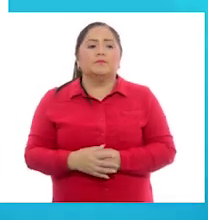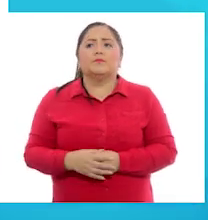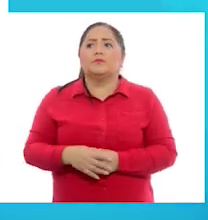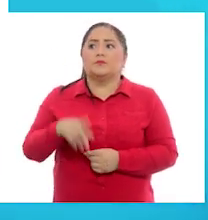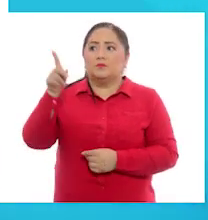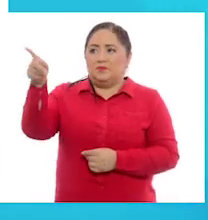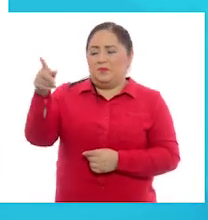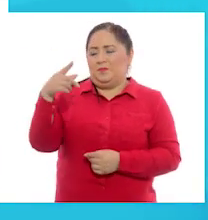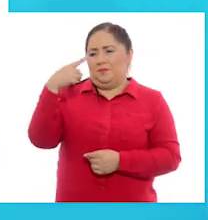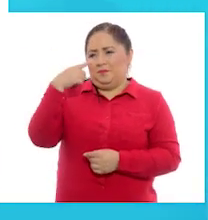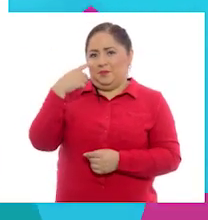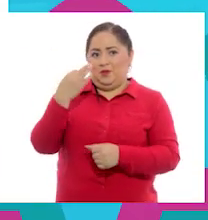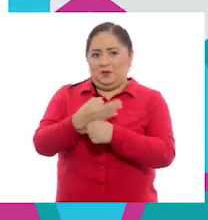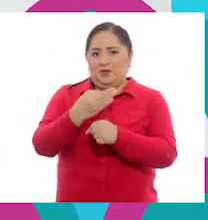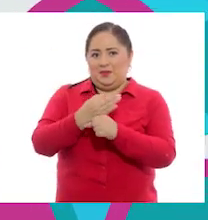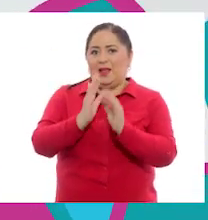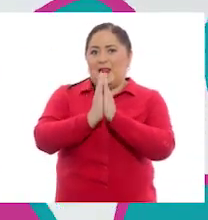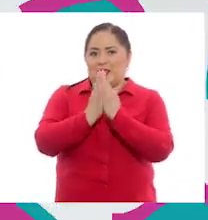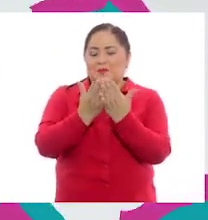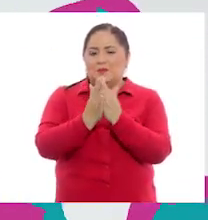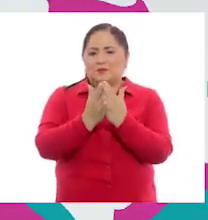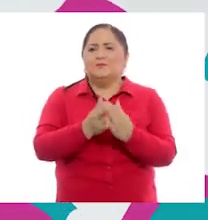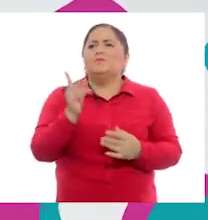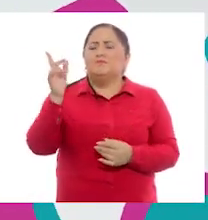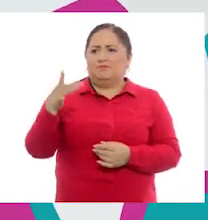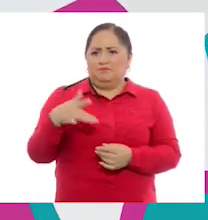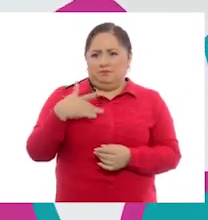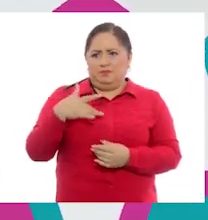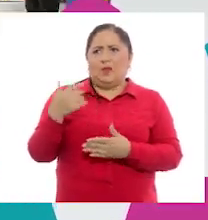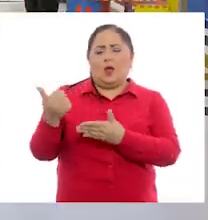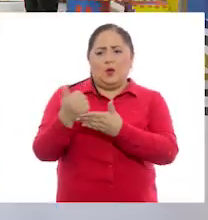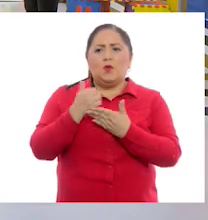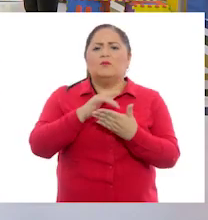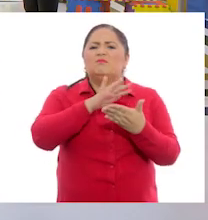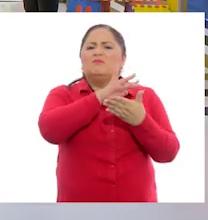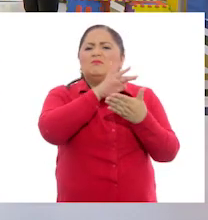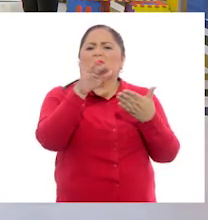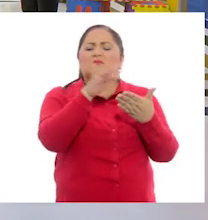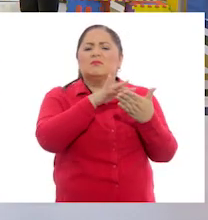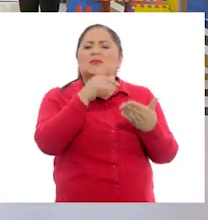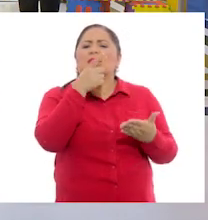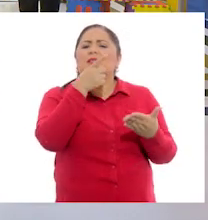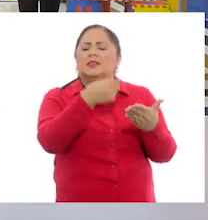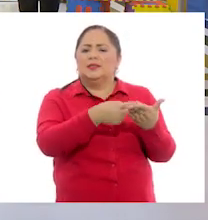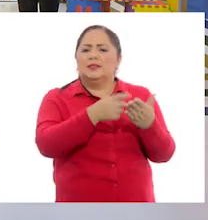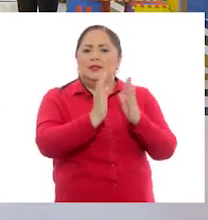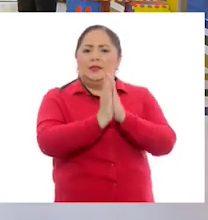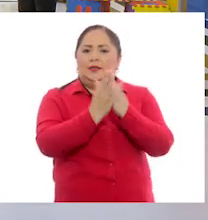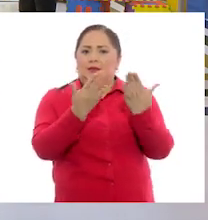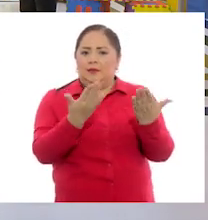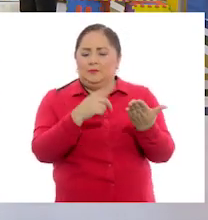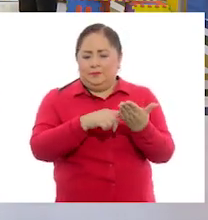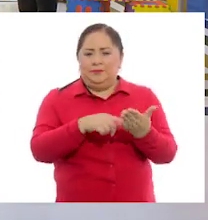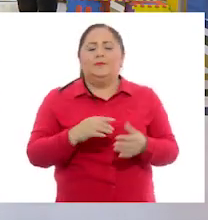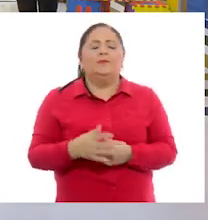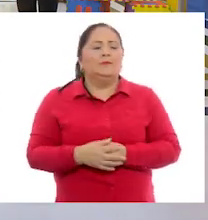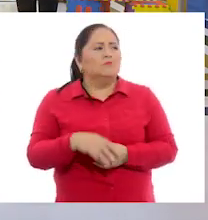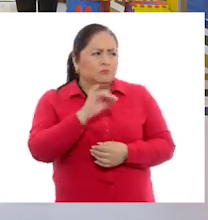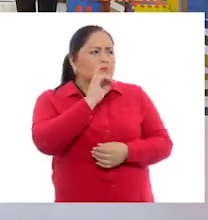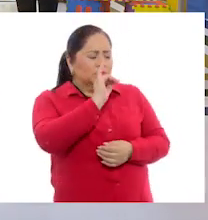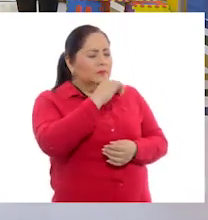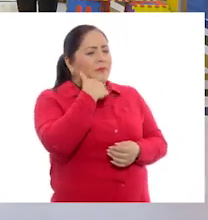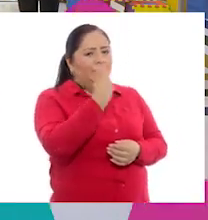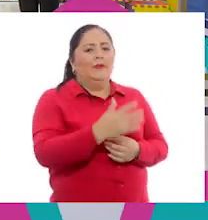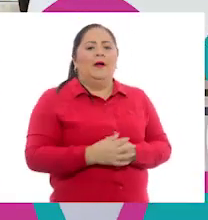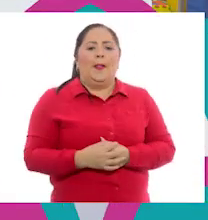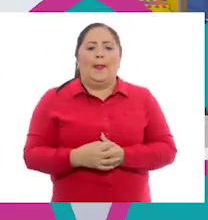Pili, y ya que estamos con las páginas del libro, ¿qué te parece si me ayudas a leer las indicaciones que vienen en esa página? ¿Me ayudas,